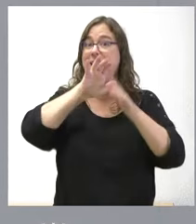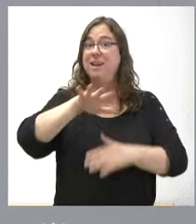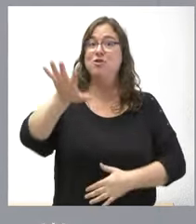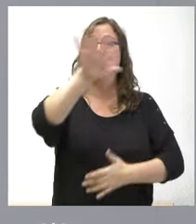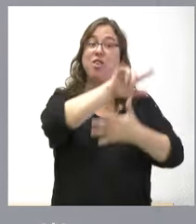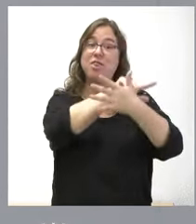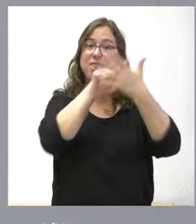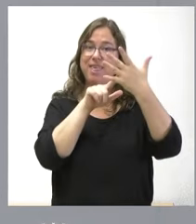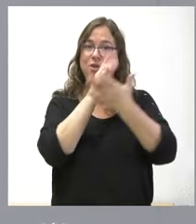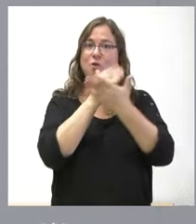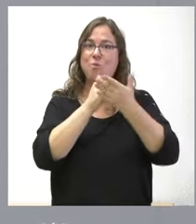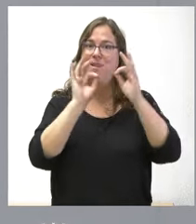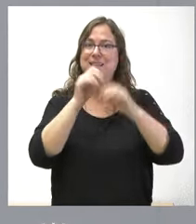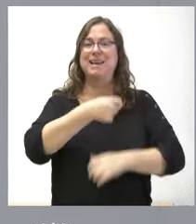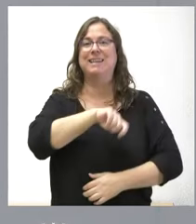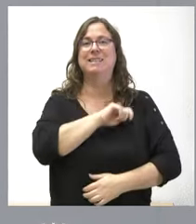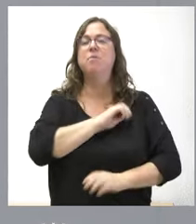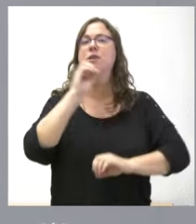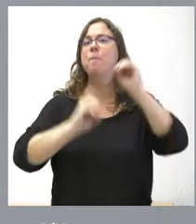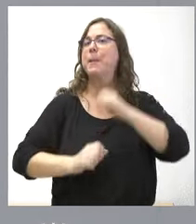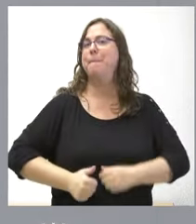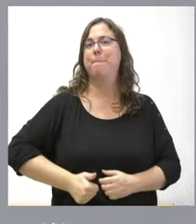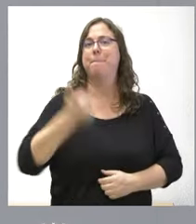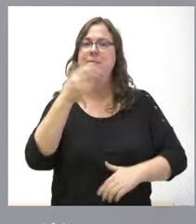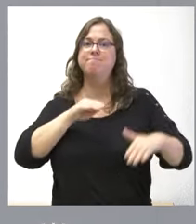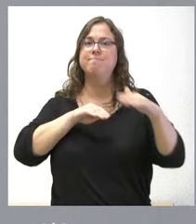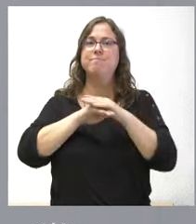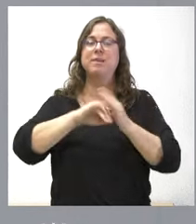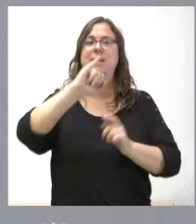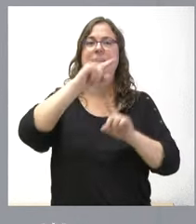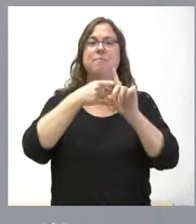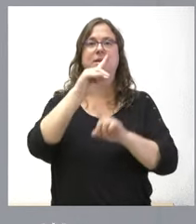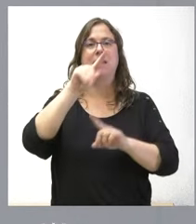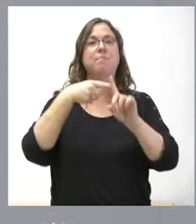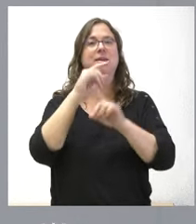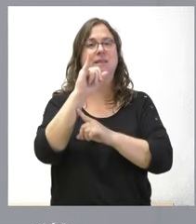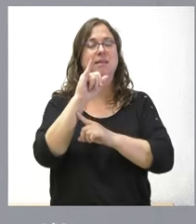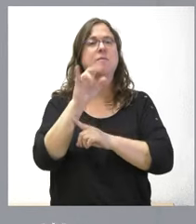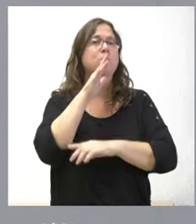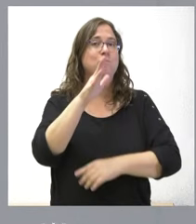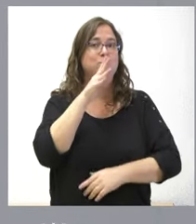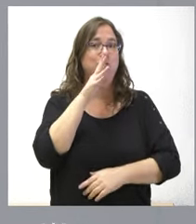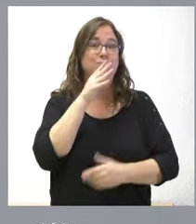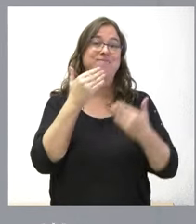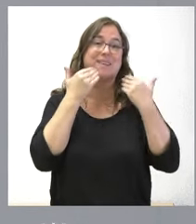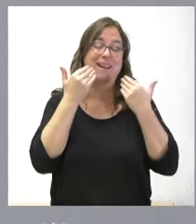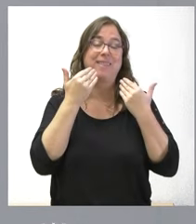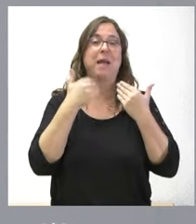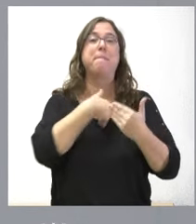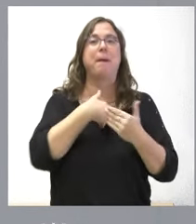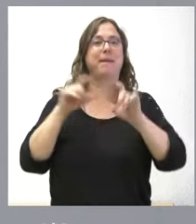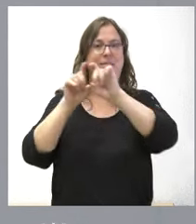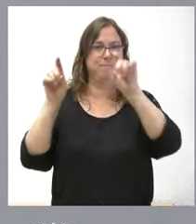comunidades autónomas de España con mayor porcentaje de inversión en el INMAR de Masí y esto se debe fundamentalmente al papel de las empresas.